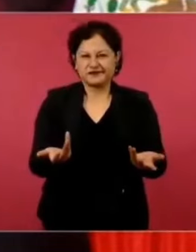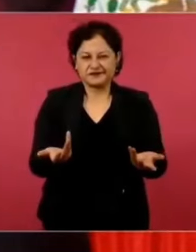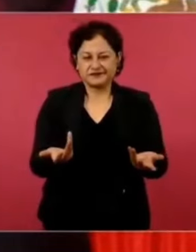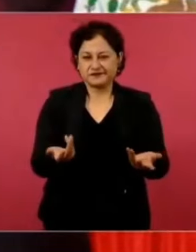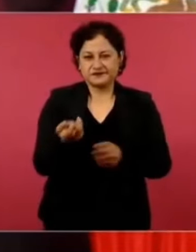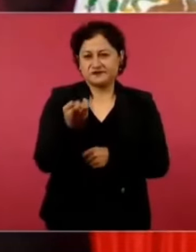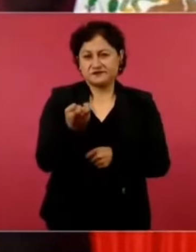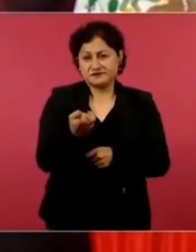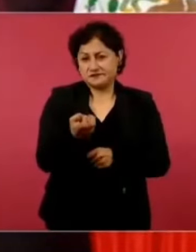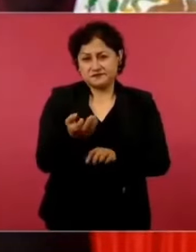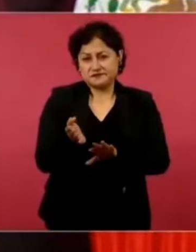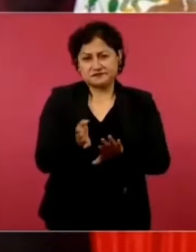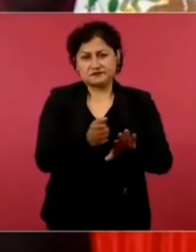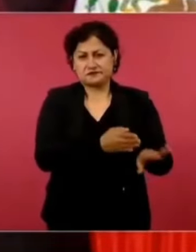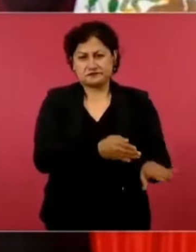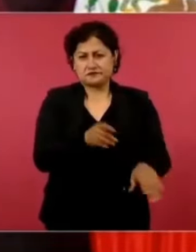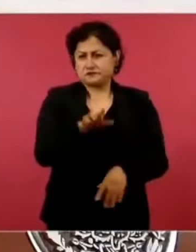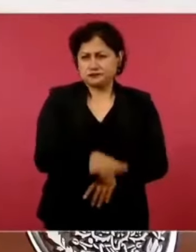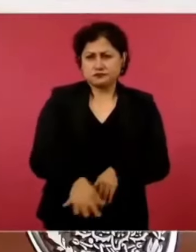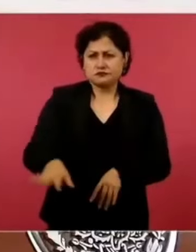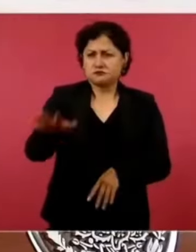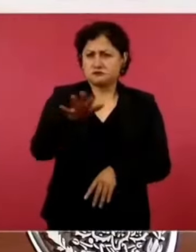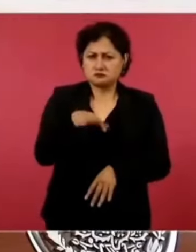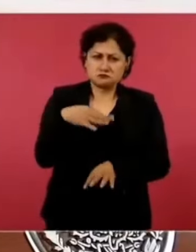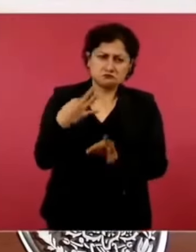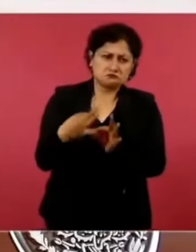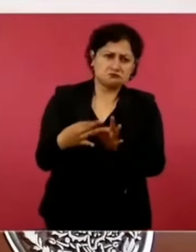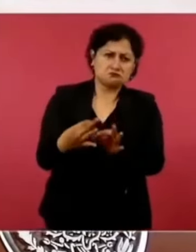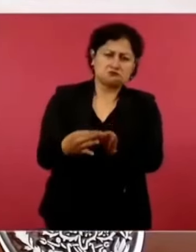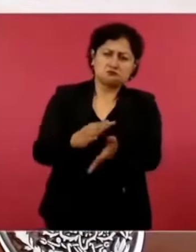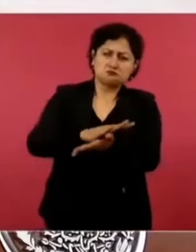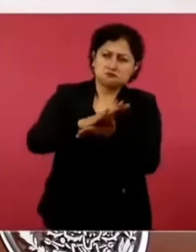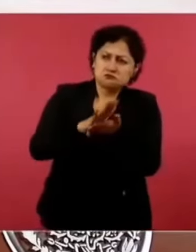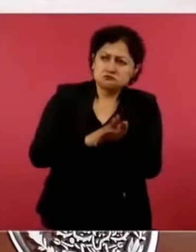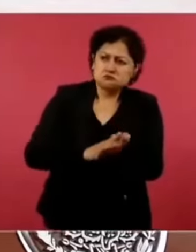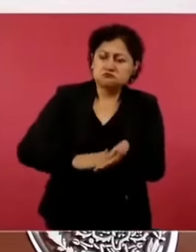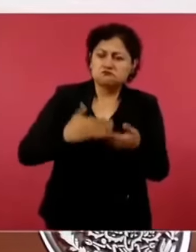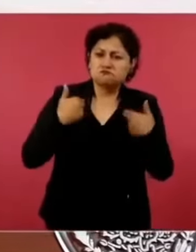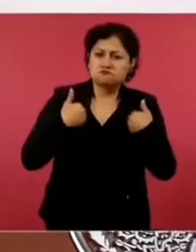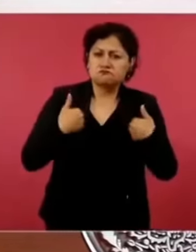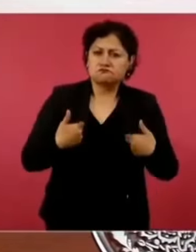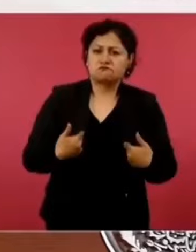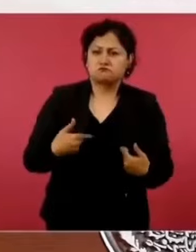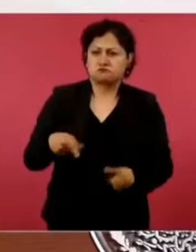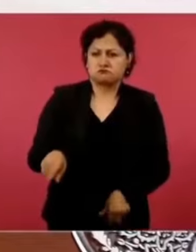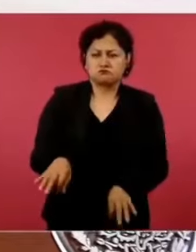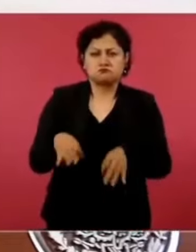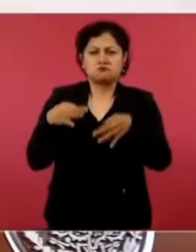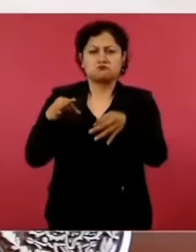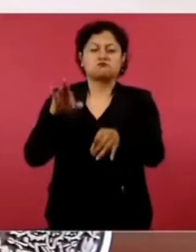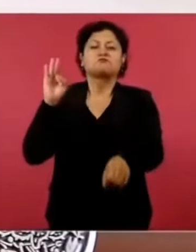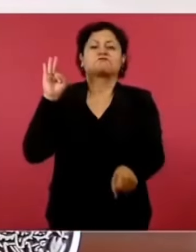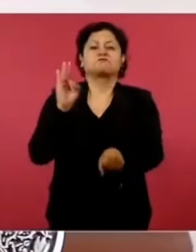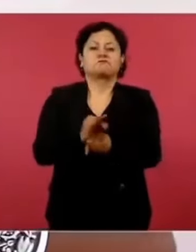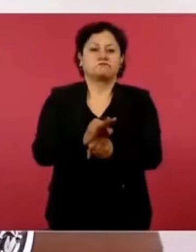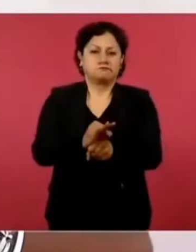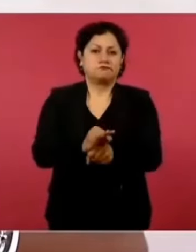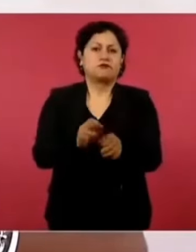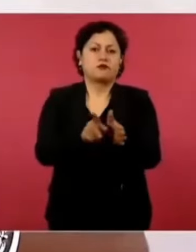aborrecida. No, no,